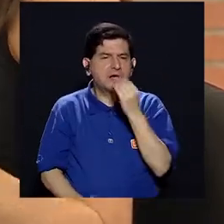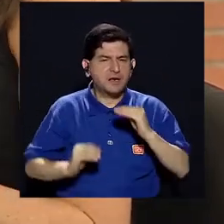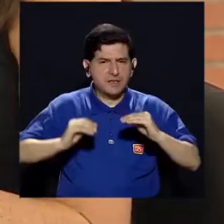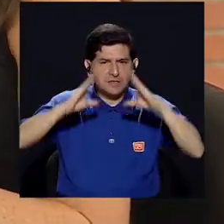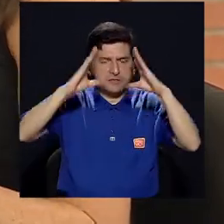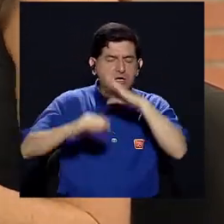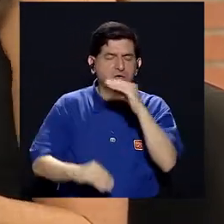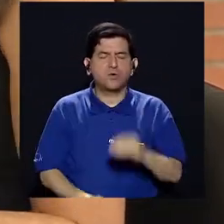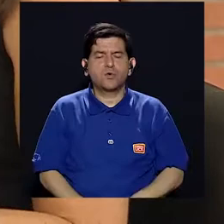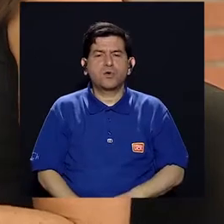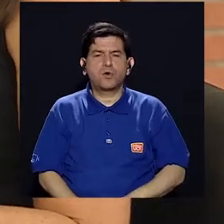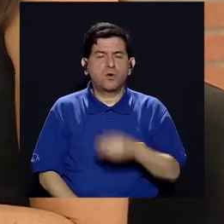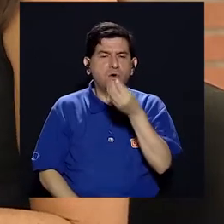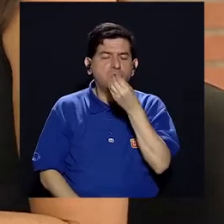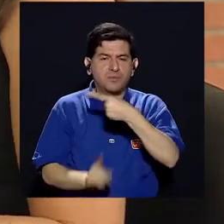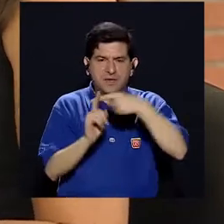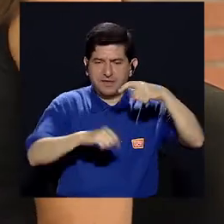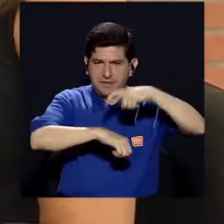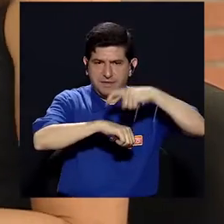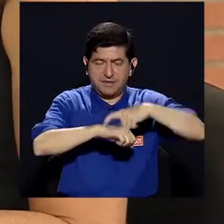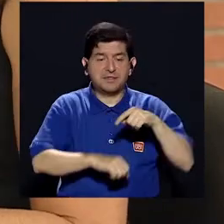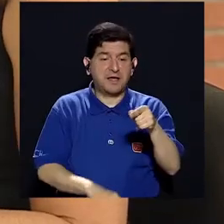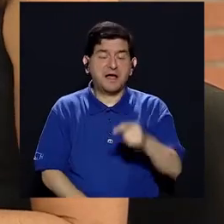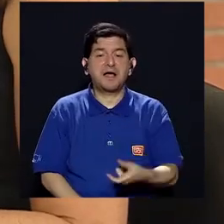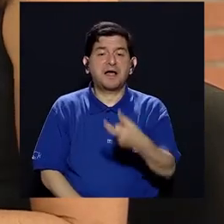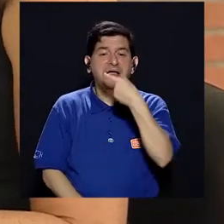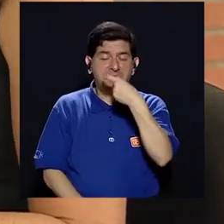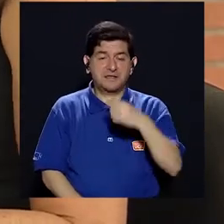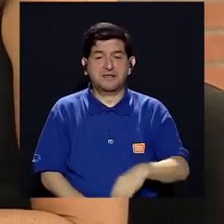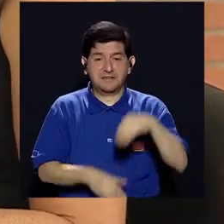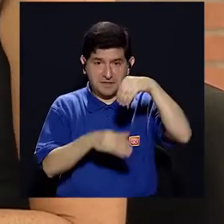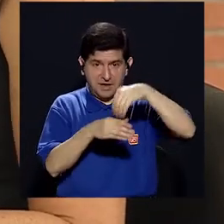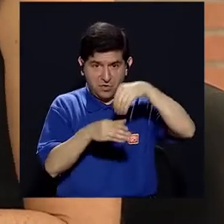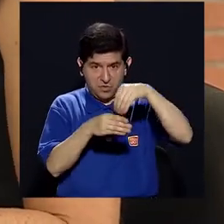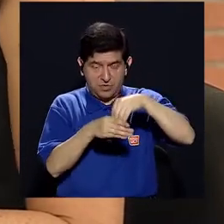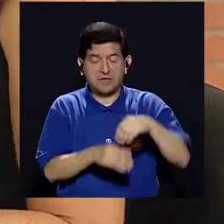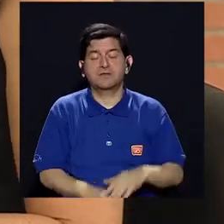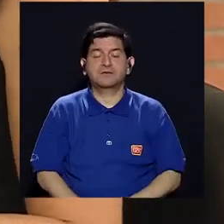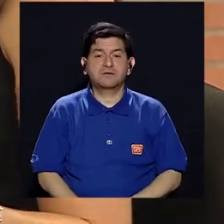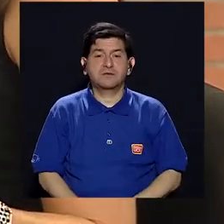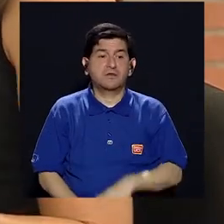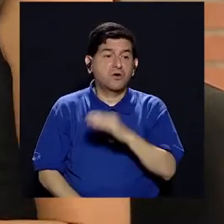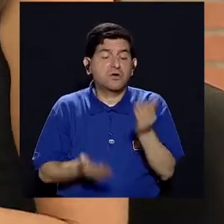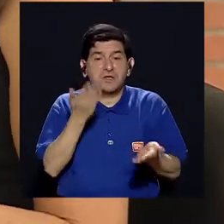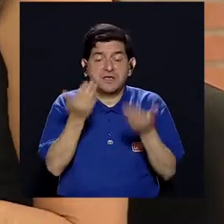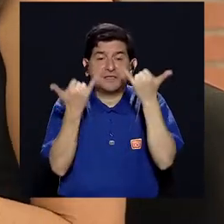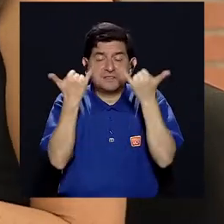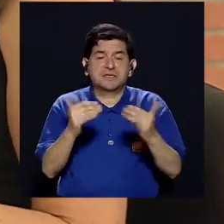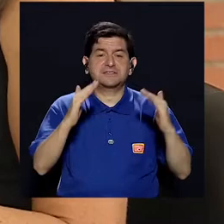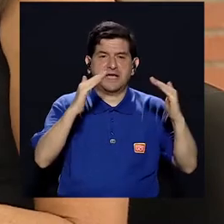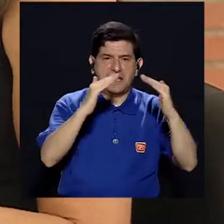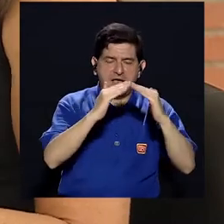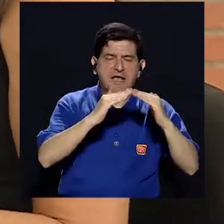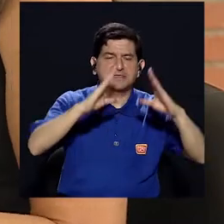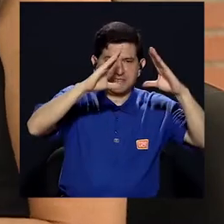un desayuno, una merienda, consumir una galleta, que bien que más les cuente de carbohidratos, y ya tal vez para la noche, donde más bien vamos a estar en la casa,